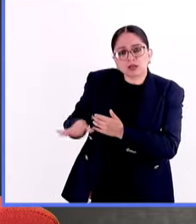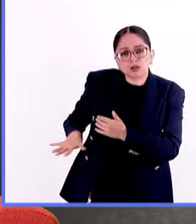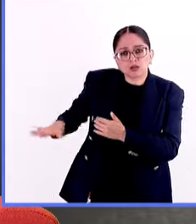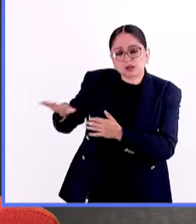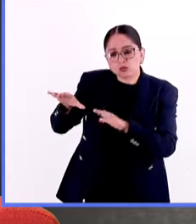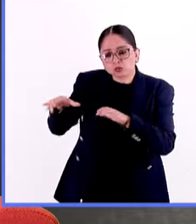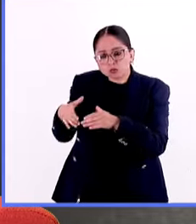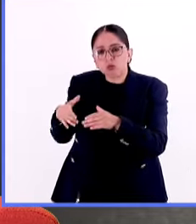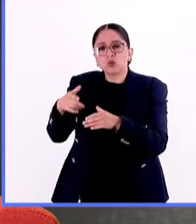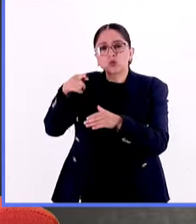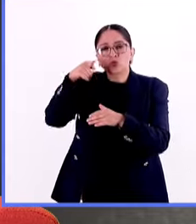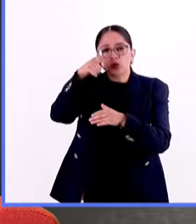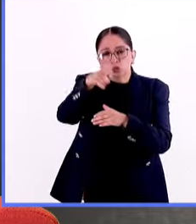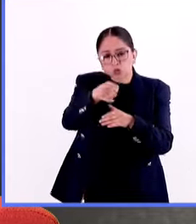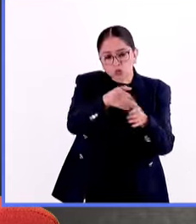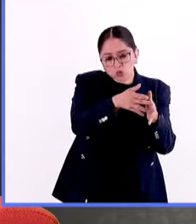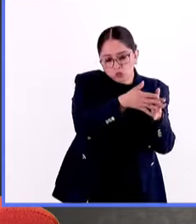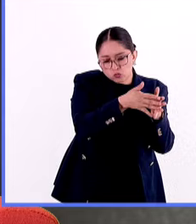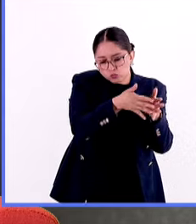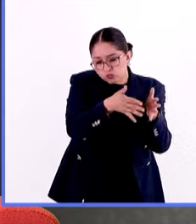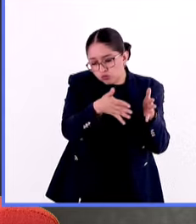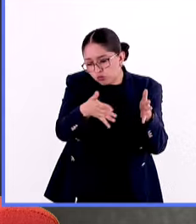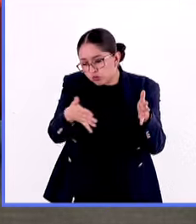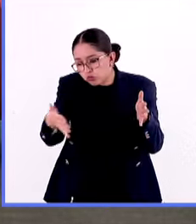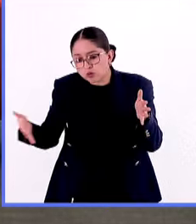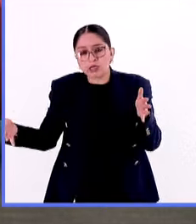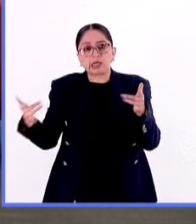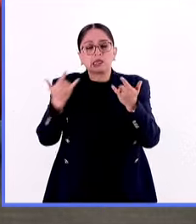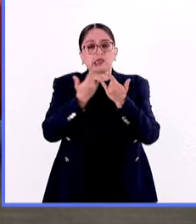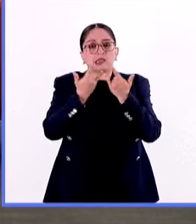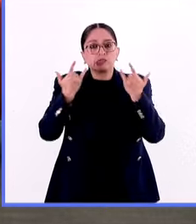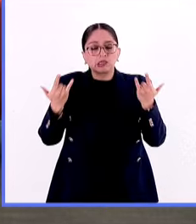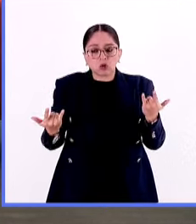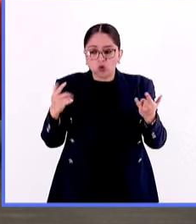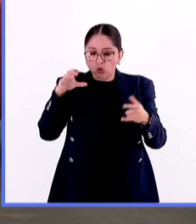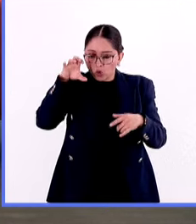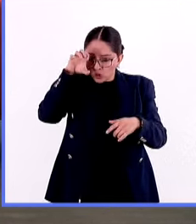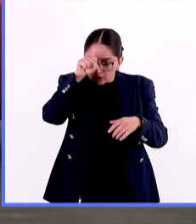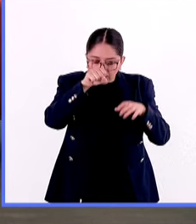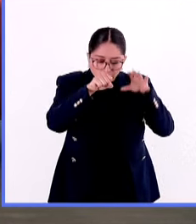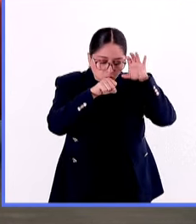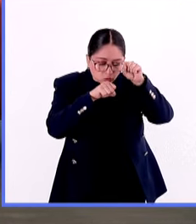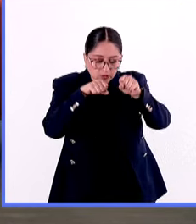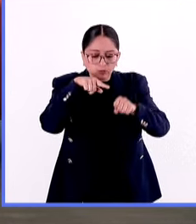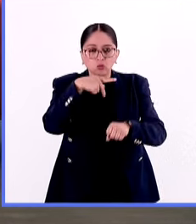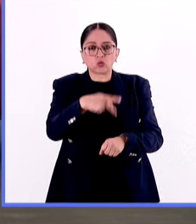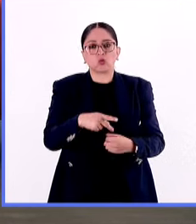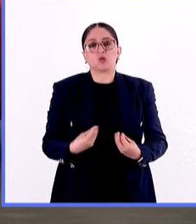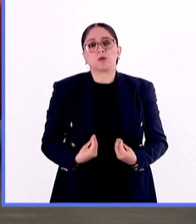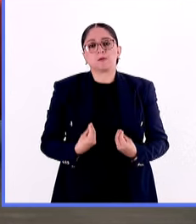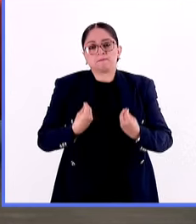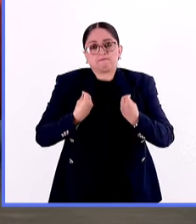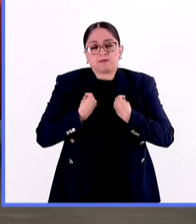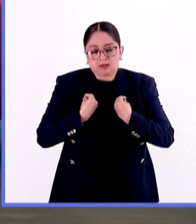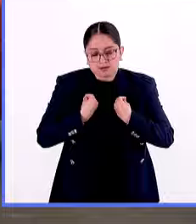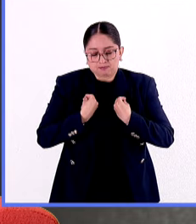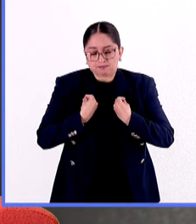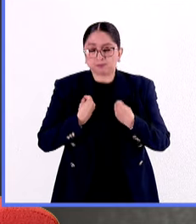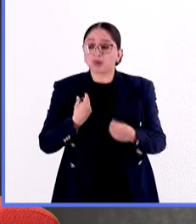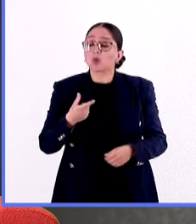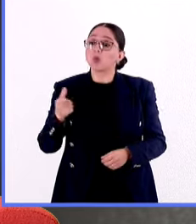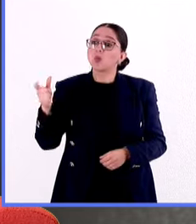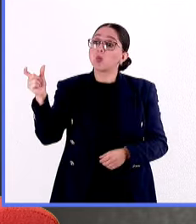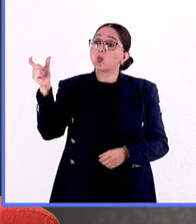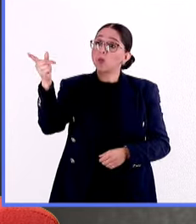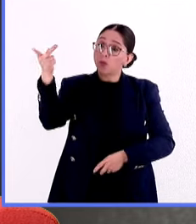Eso, cómo traducir toda esta historia, todos estos conceptos en nuestra vida cotidiana. Así es, las preguntas que hacemos, que queremos que el